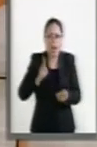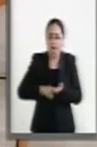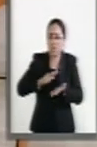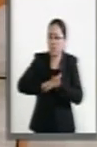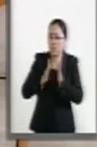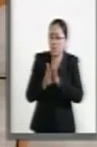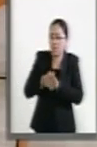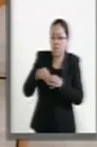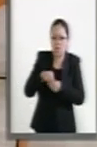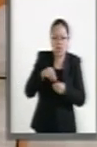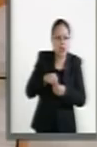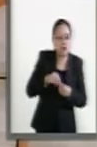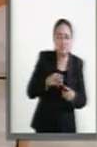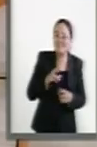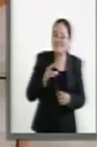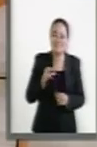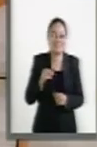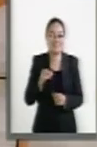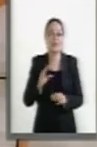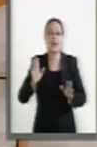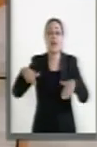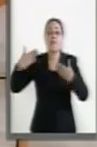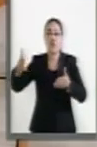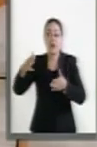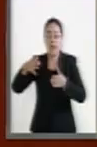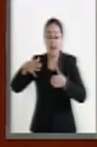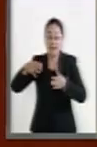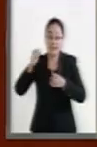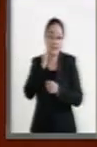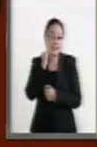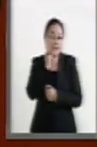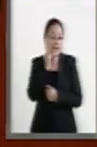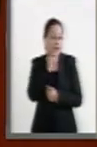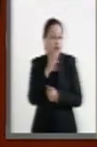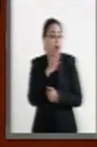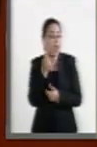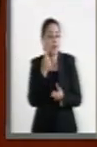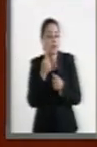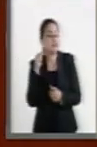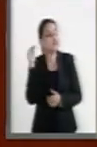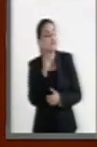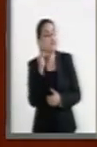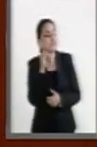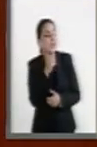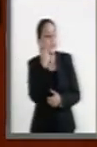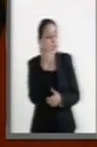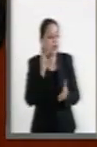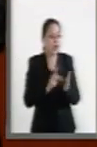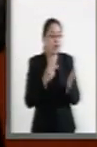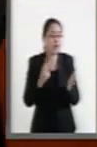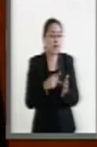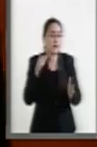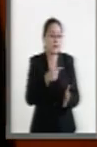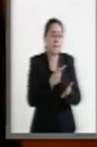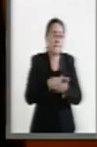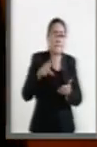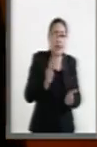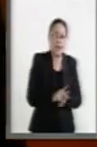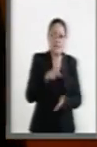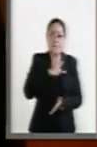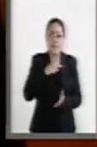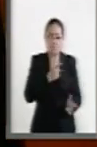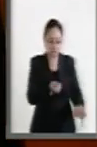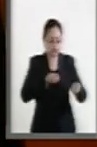Tan es así, que hay maestros afuera de este recinto, tratando de demandar una reinstalación a su plaza básica,